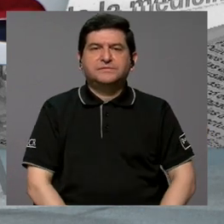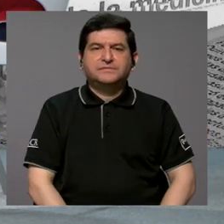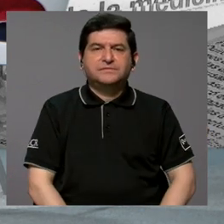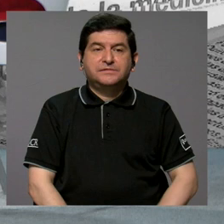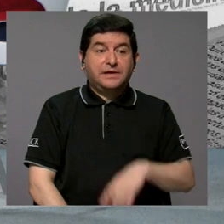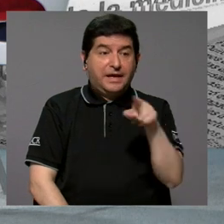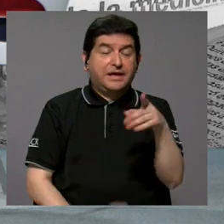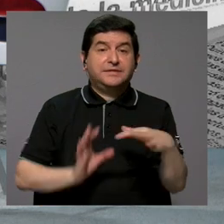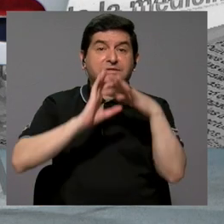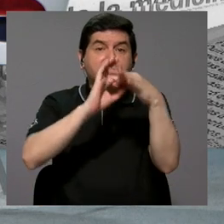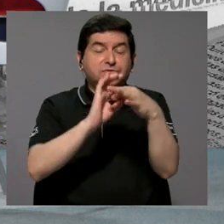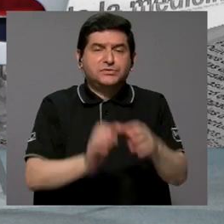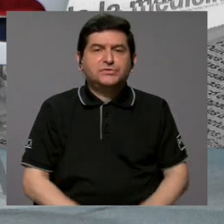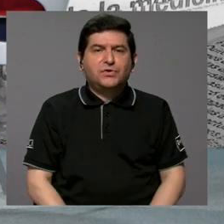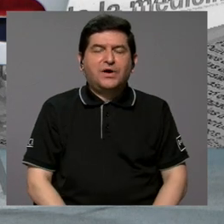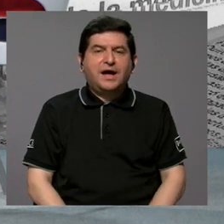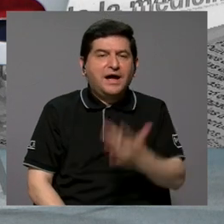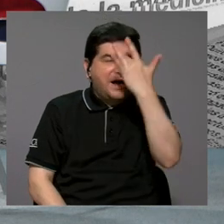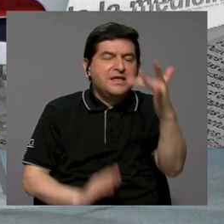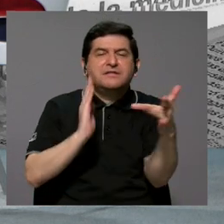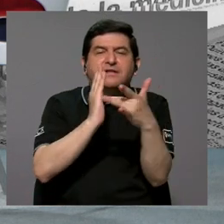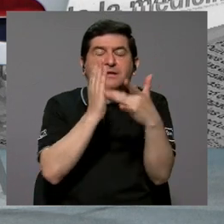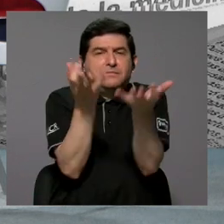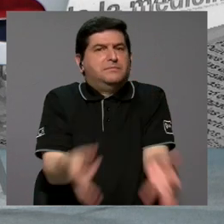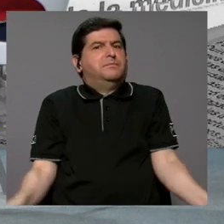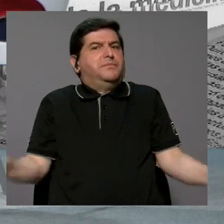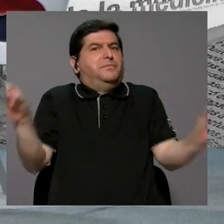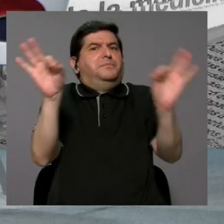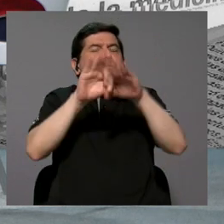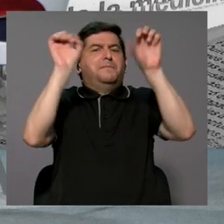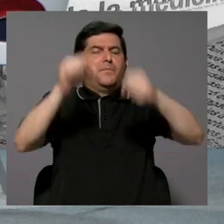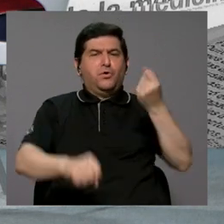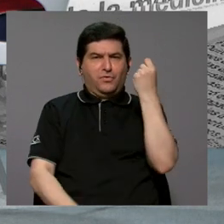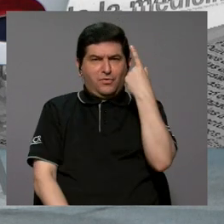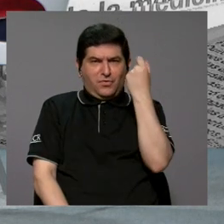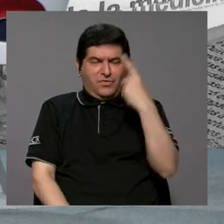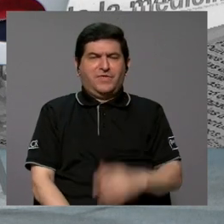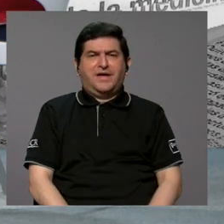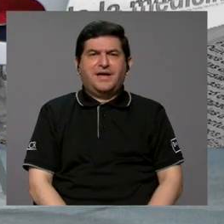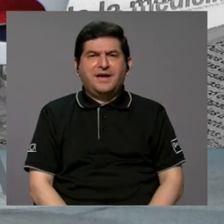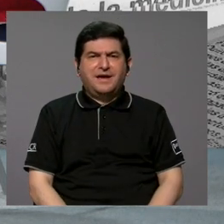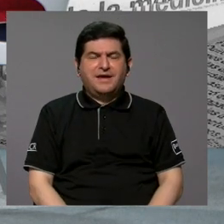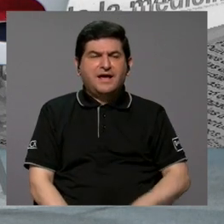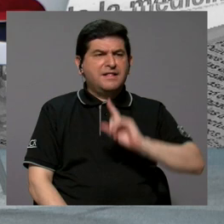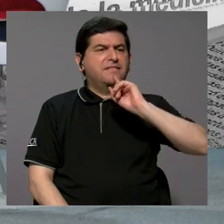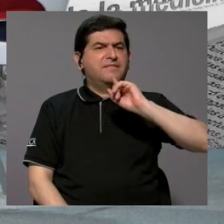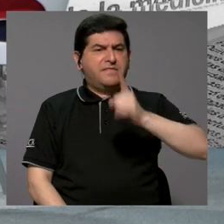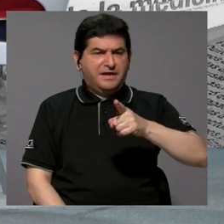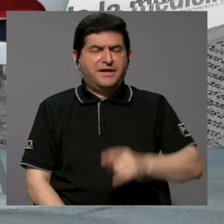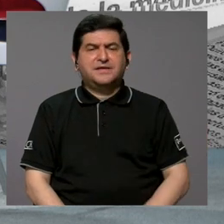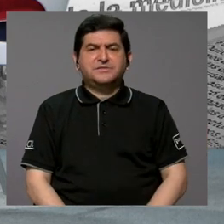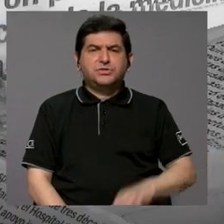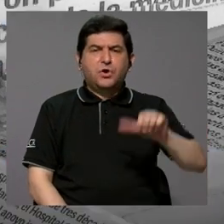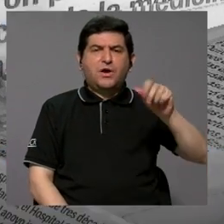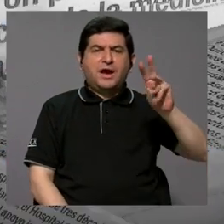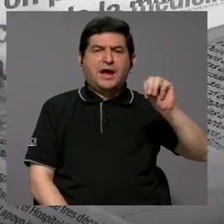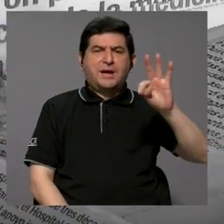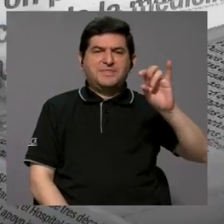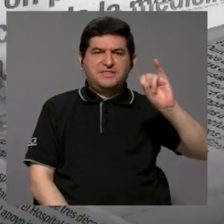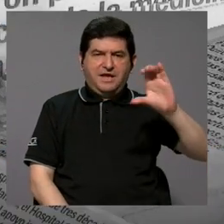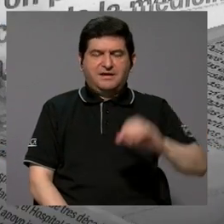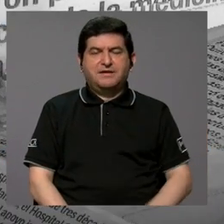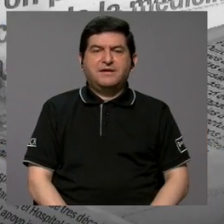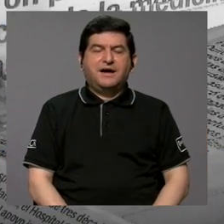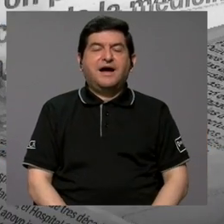Eso en cuanto a inteligencia artificial, lo cual es súper importante para poder entender el porqué del pronunciamiento por parte del CAMPIC. Ahora